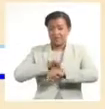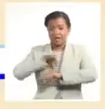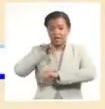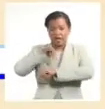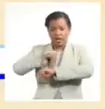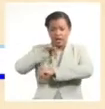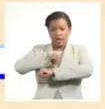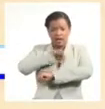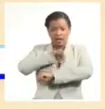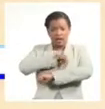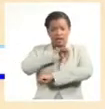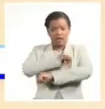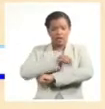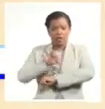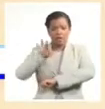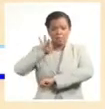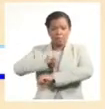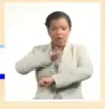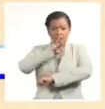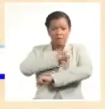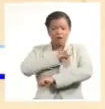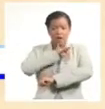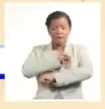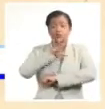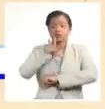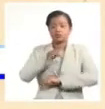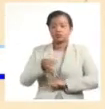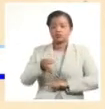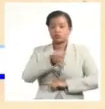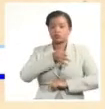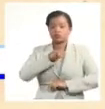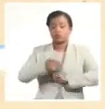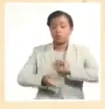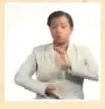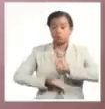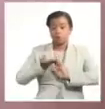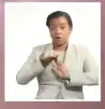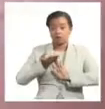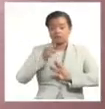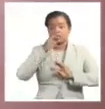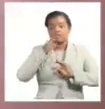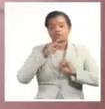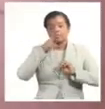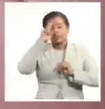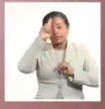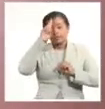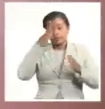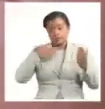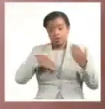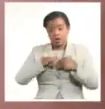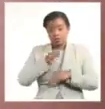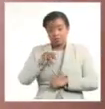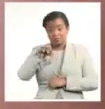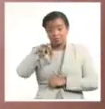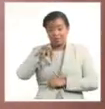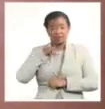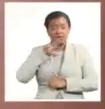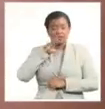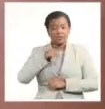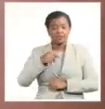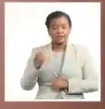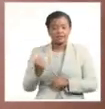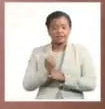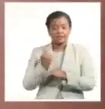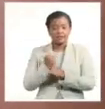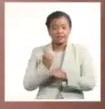infestación por Aedes aegypti en cinco municipios de la provincia. Autoridades de salud en vuelta abajo expresaron que trabajan a